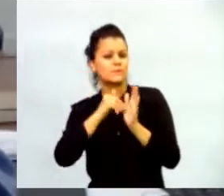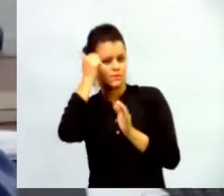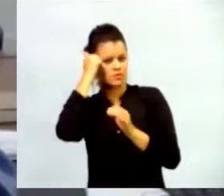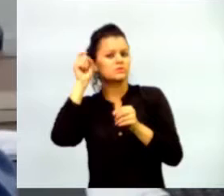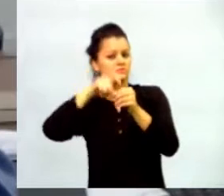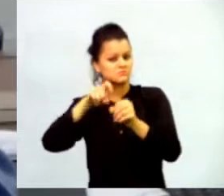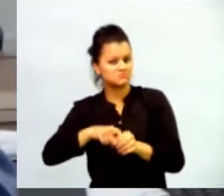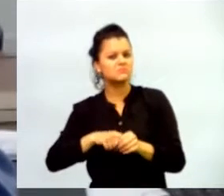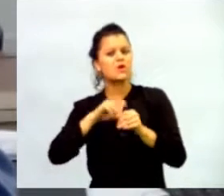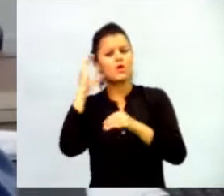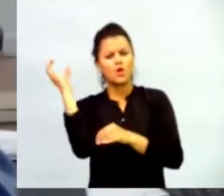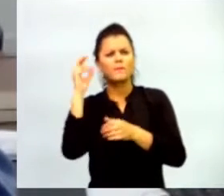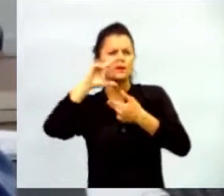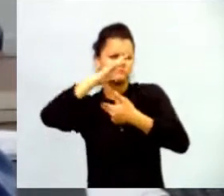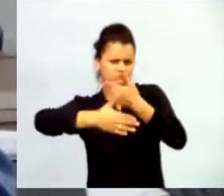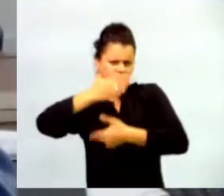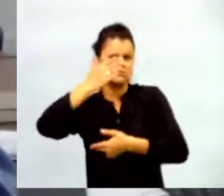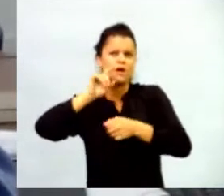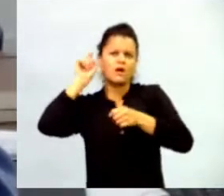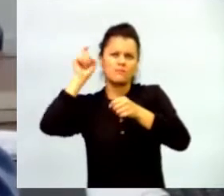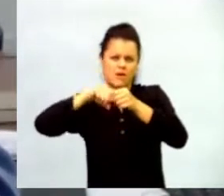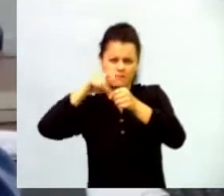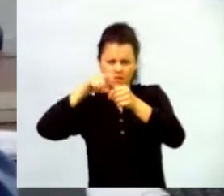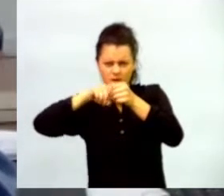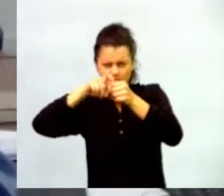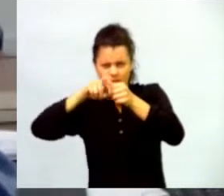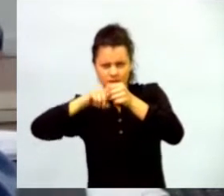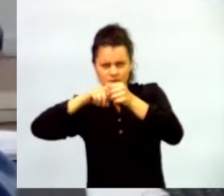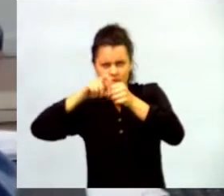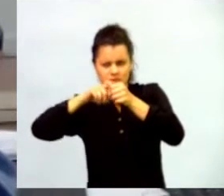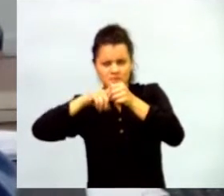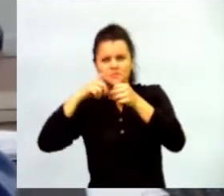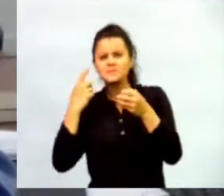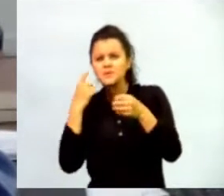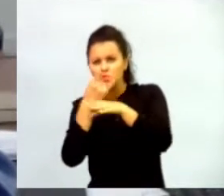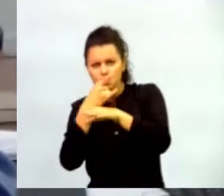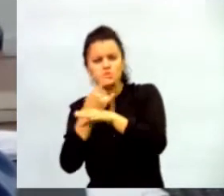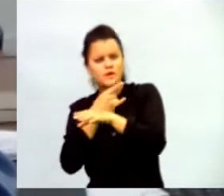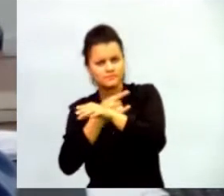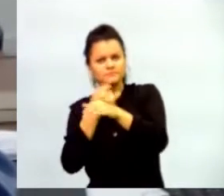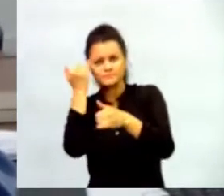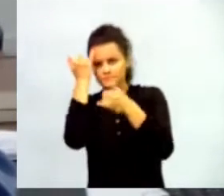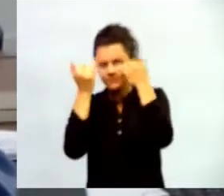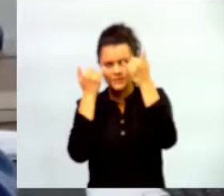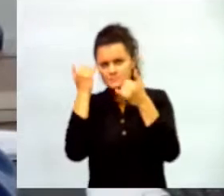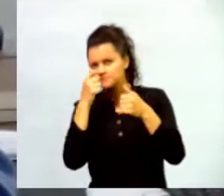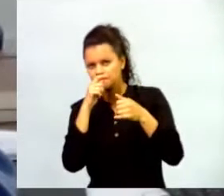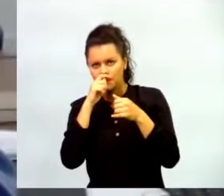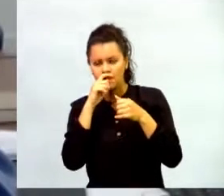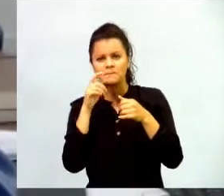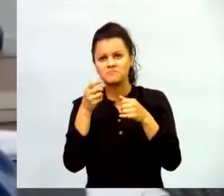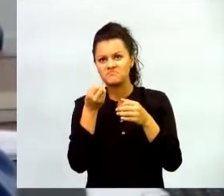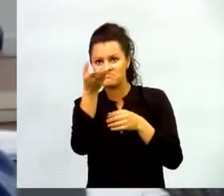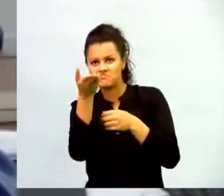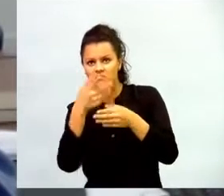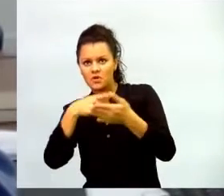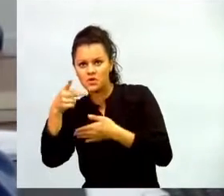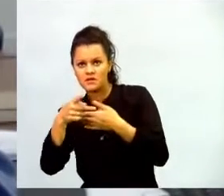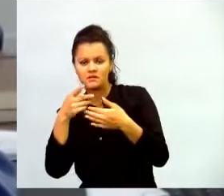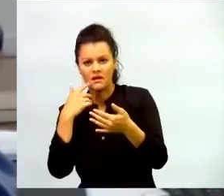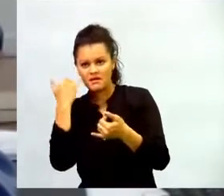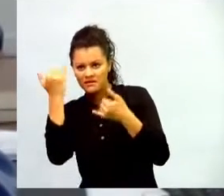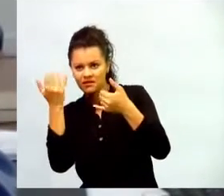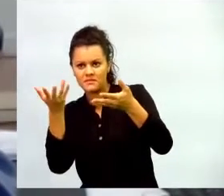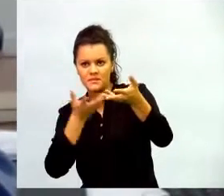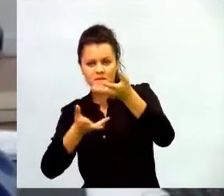que están inscritos, que usan, que aportan a este portal, creciéndolo a través de proyectos en los